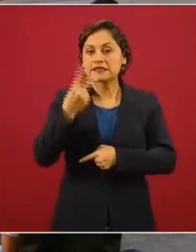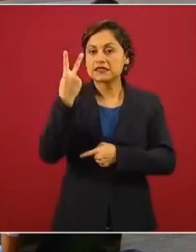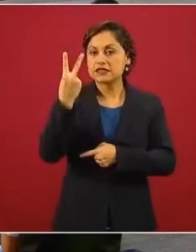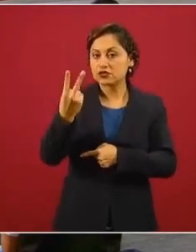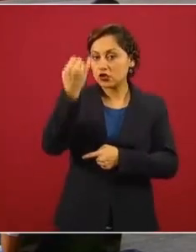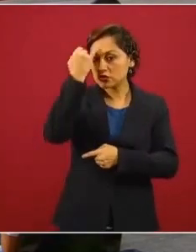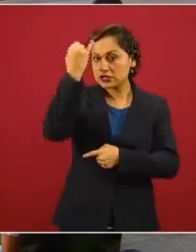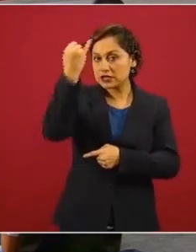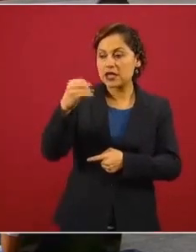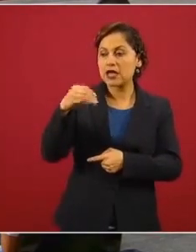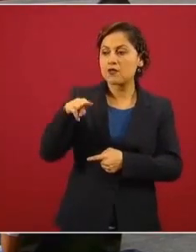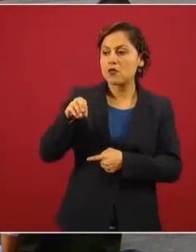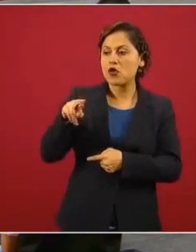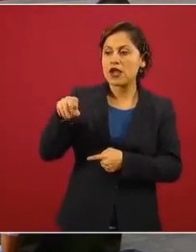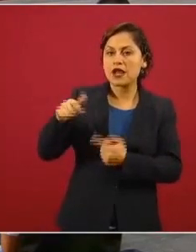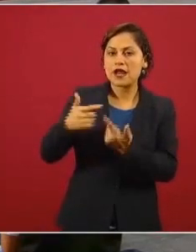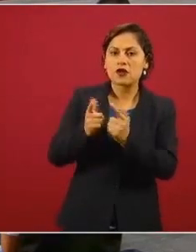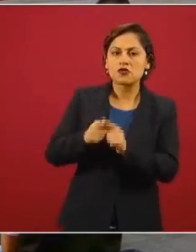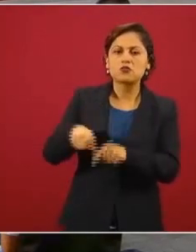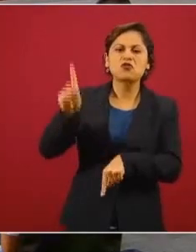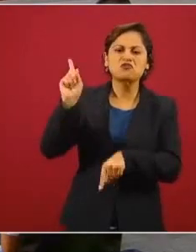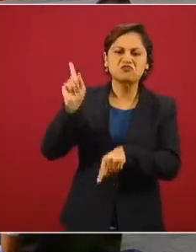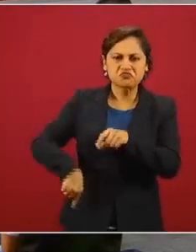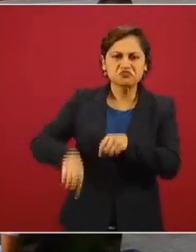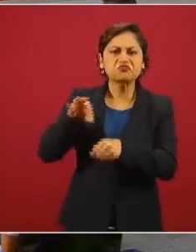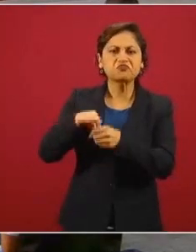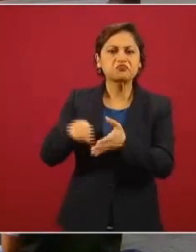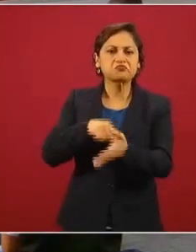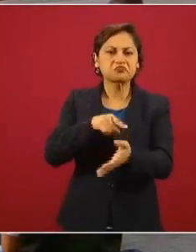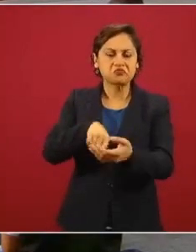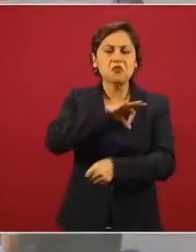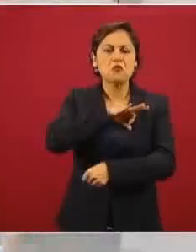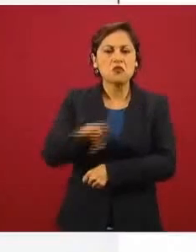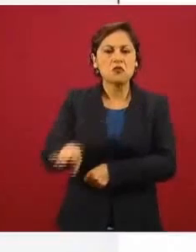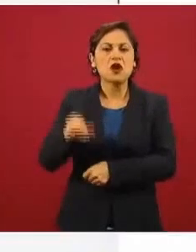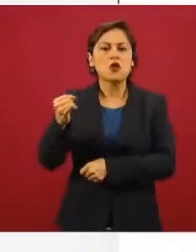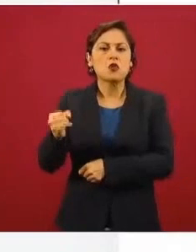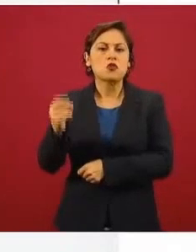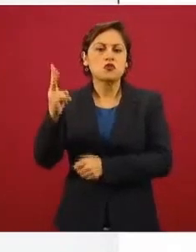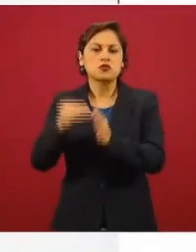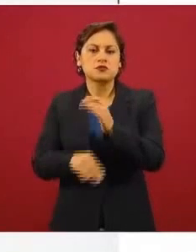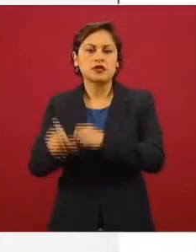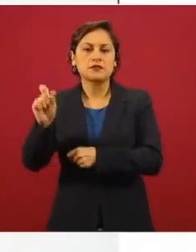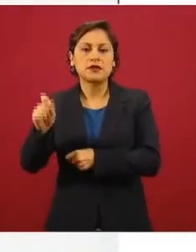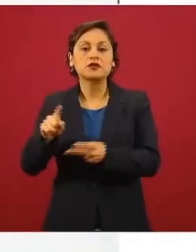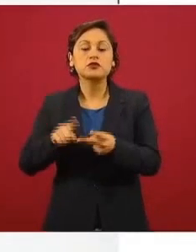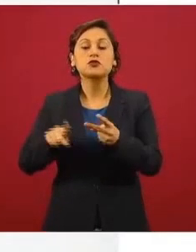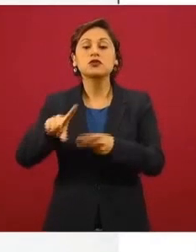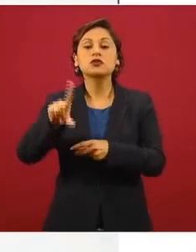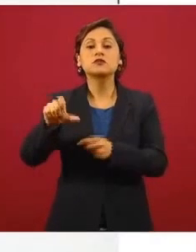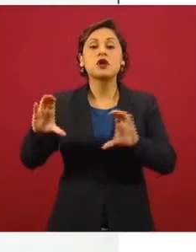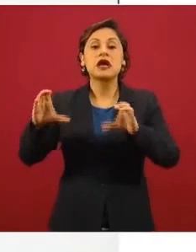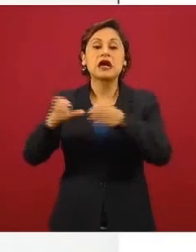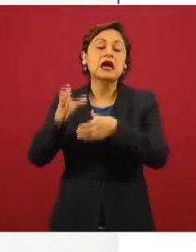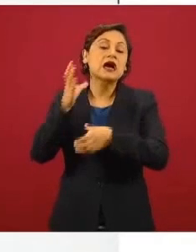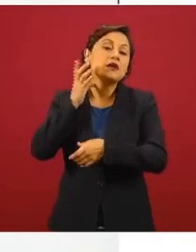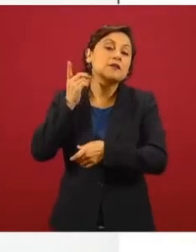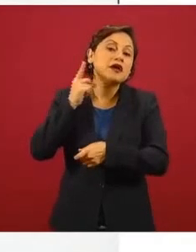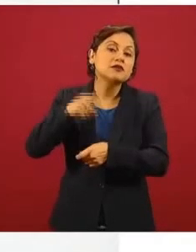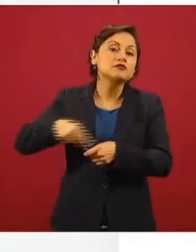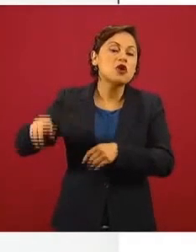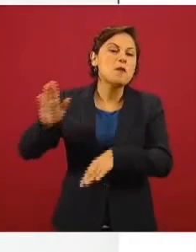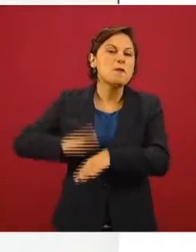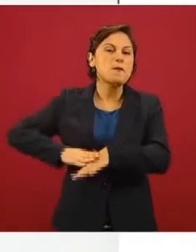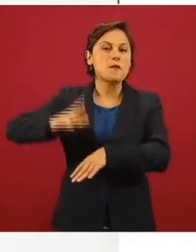perfectamente derrotable en las urnas el 6 de junio del 2021. Dos, ganando la mayoría de la Cámara de Diputados, el bloque opositor